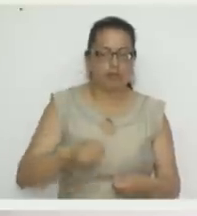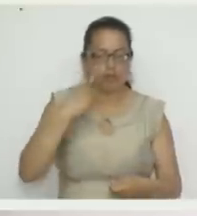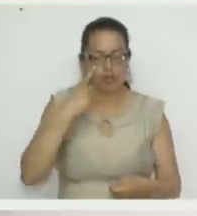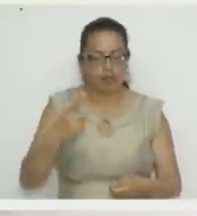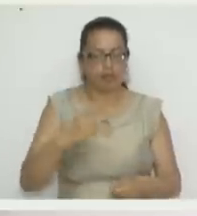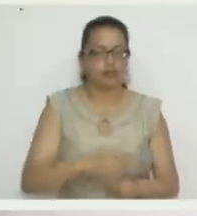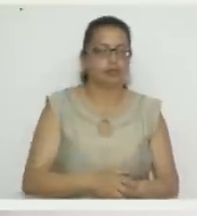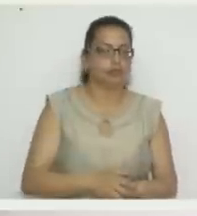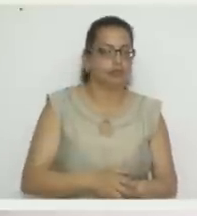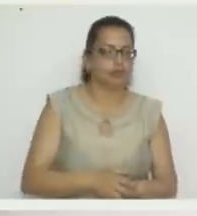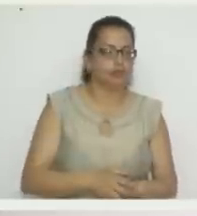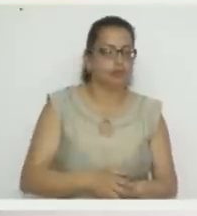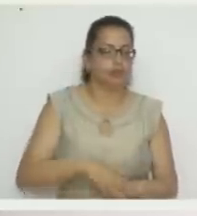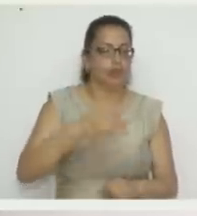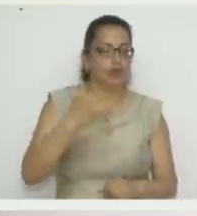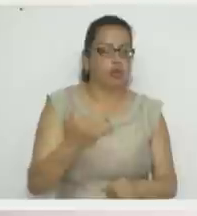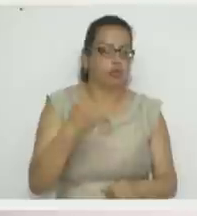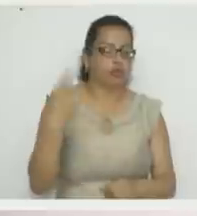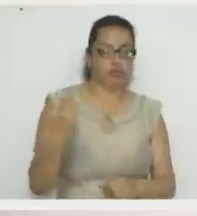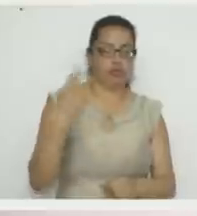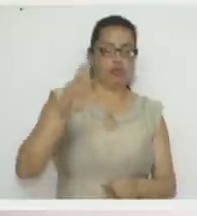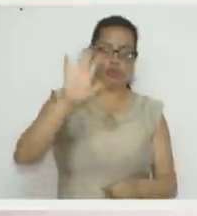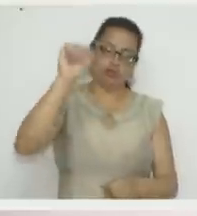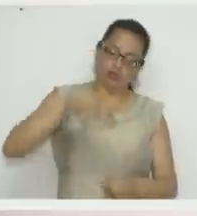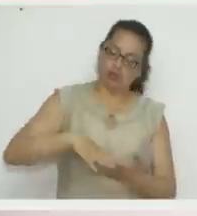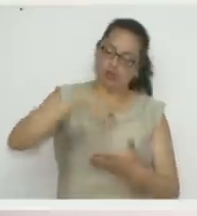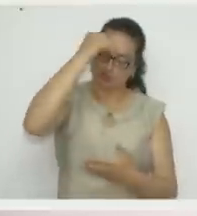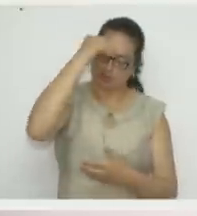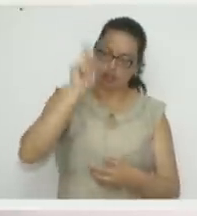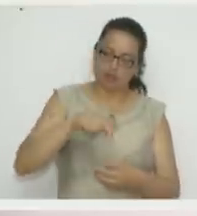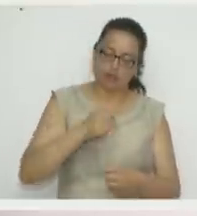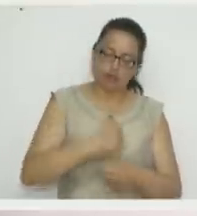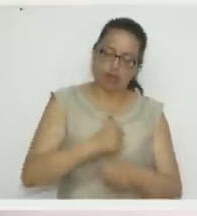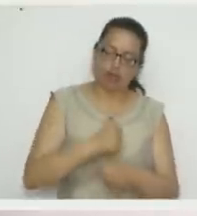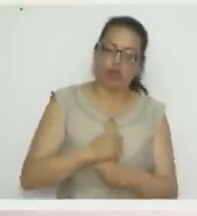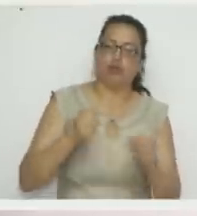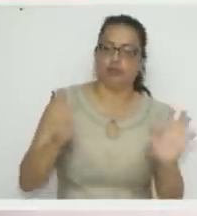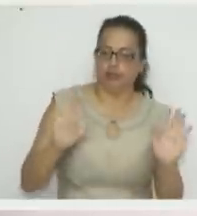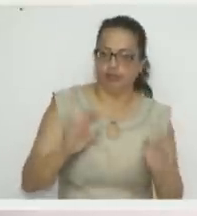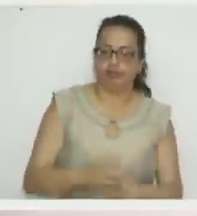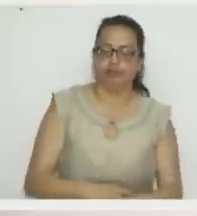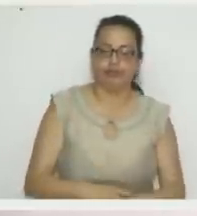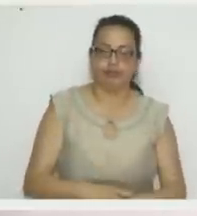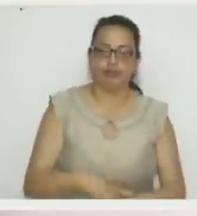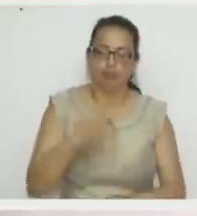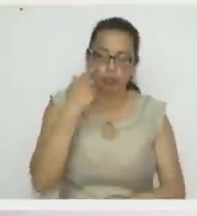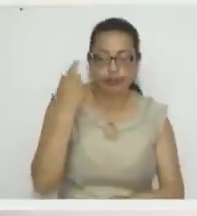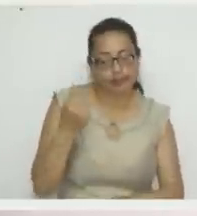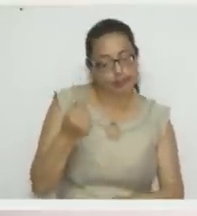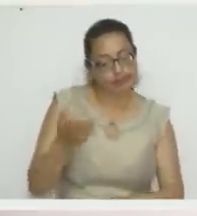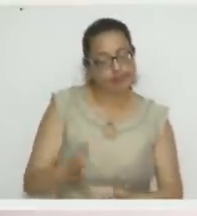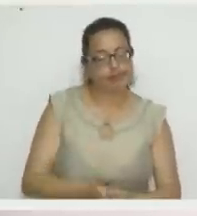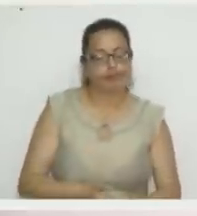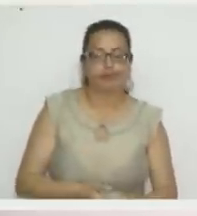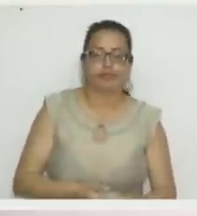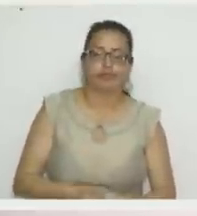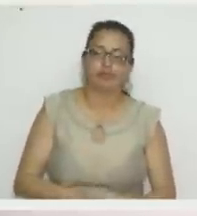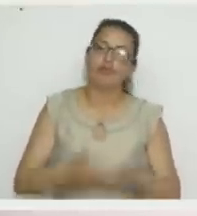acá en el programa o esa es la meta del programa, que se capaciten y puedan vender todos estos proyectos. ¿Qué quiere decirle algo a nuestra invitada?